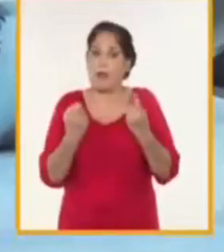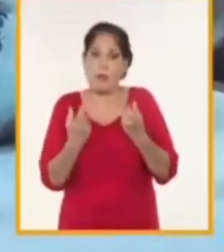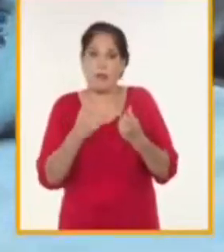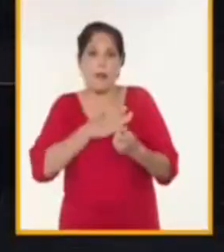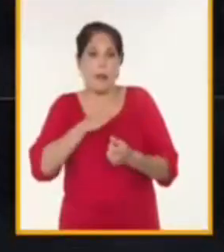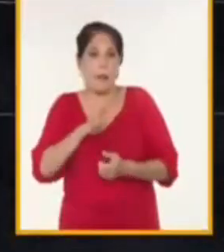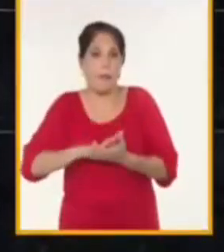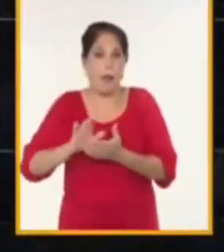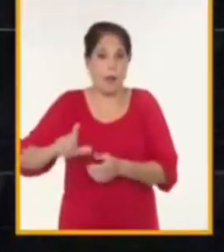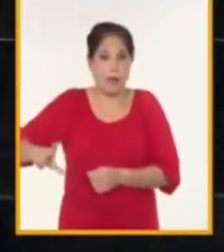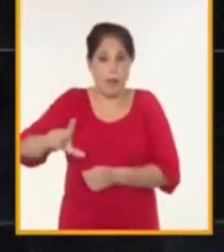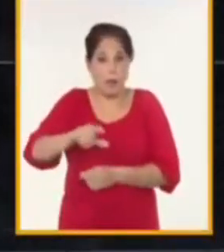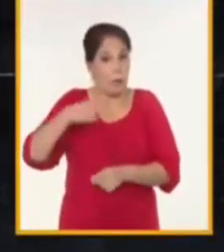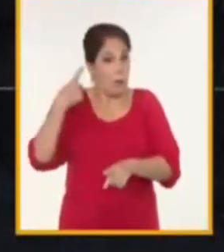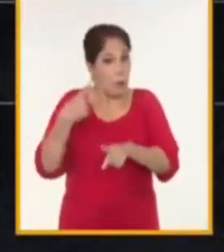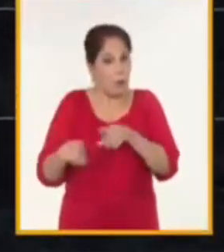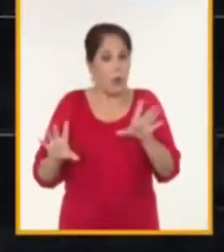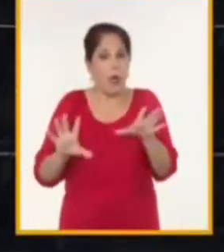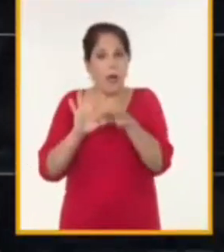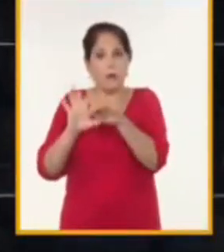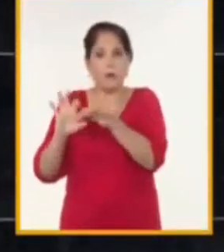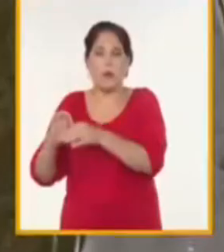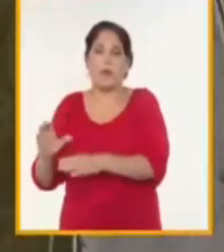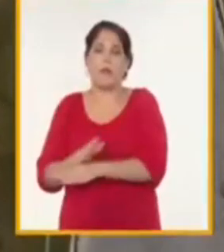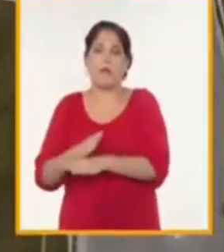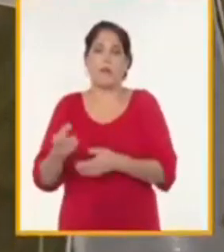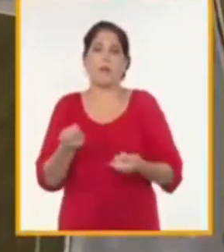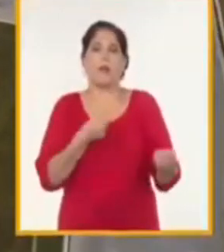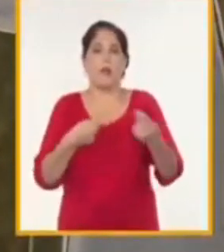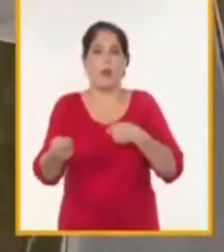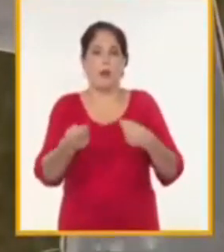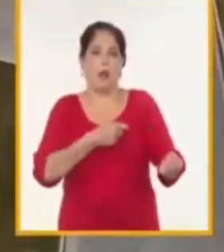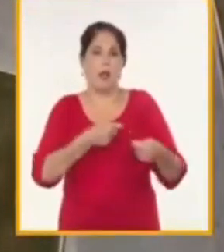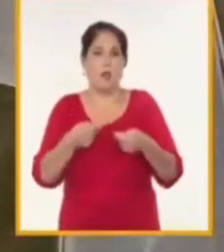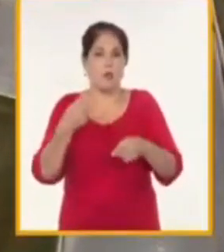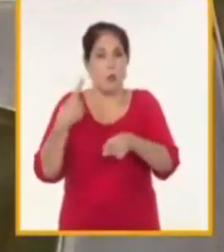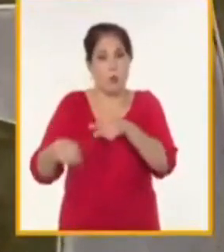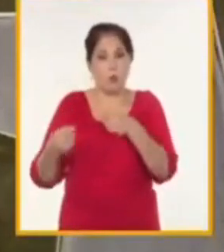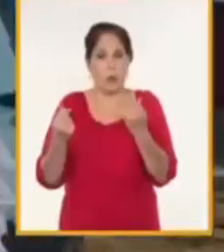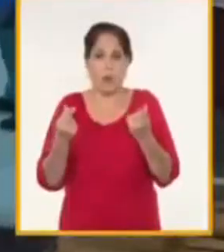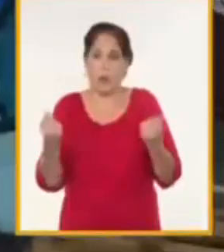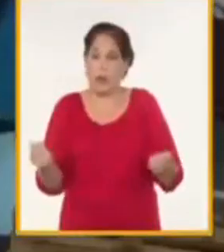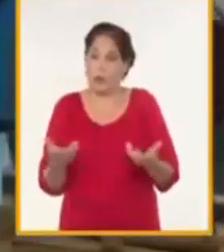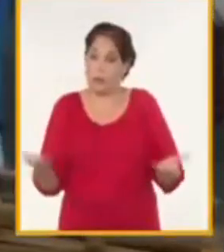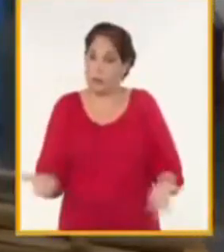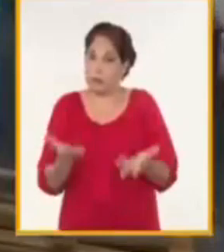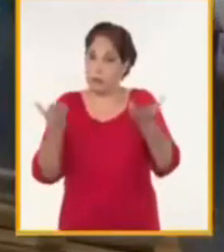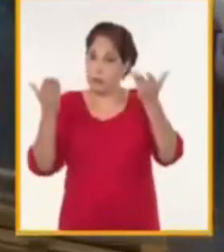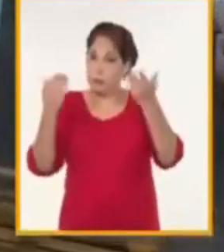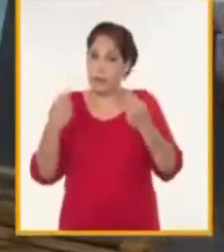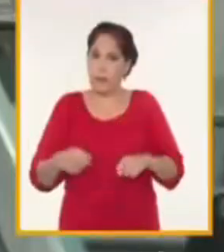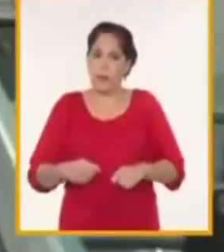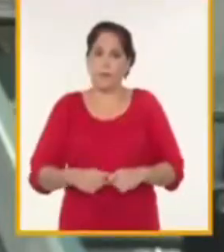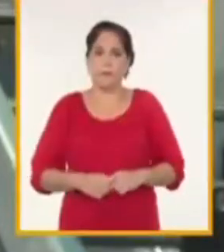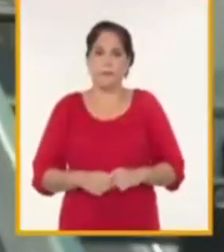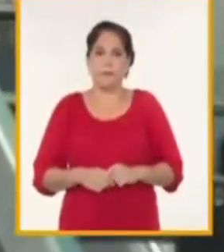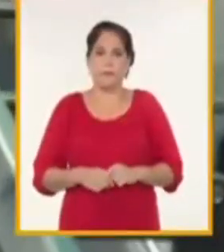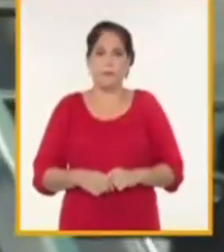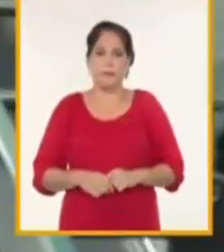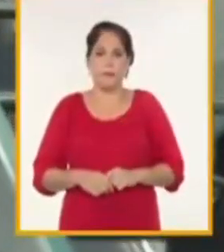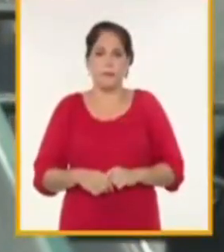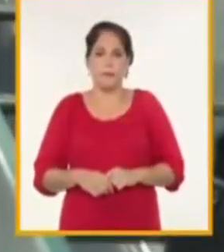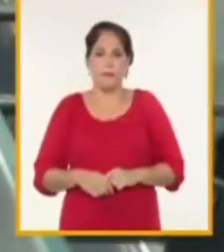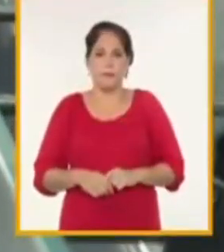territoriales y la articulación de sus negocios con el resto de la economía nacional Marisela Regasens